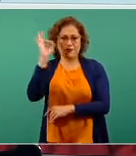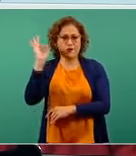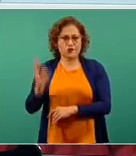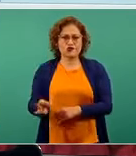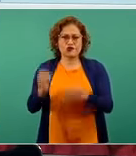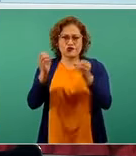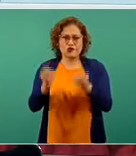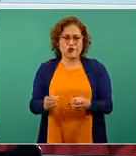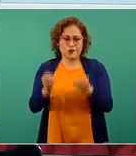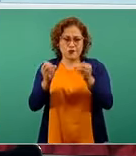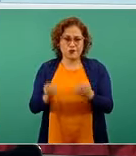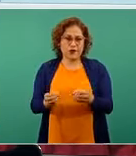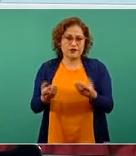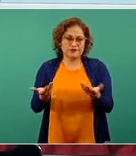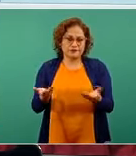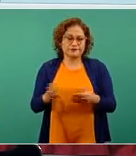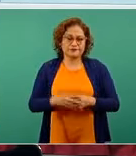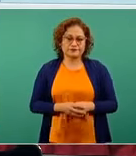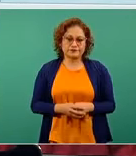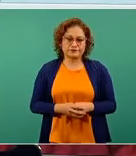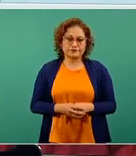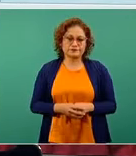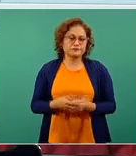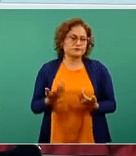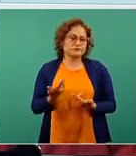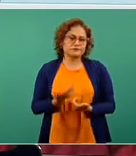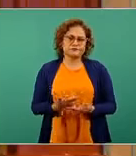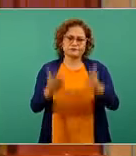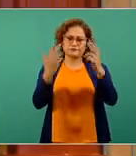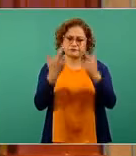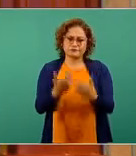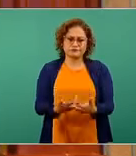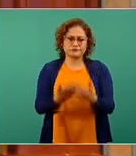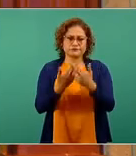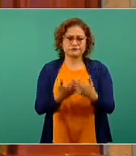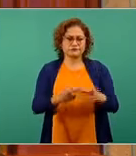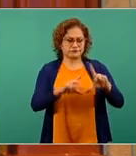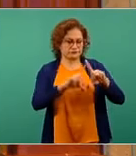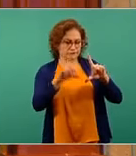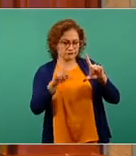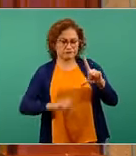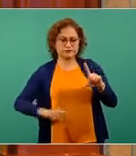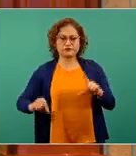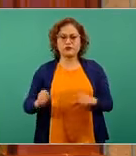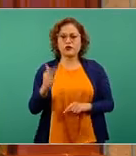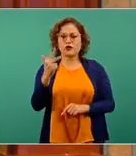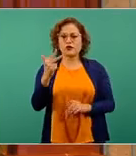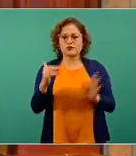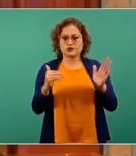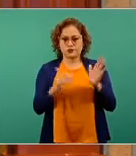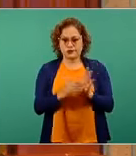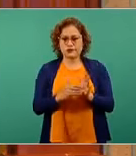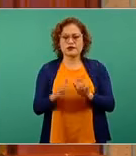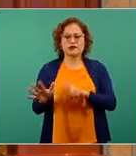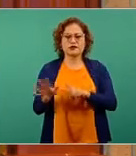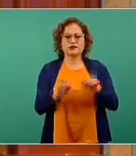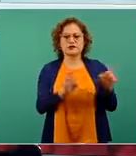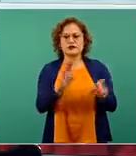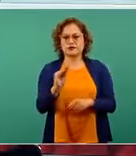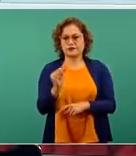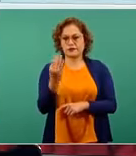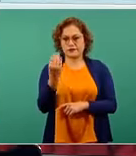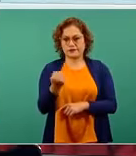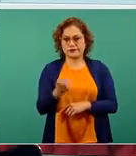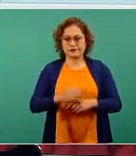ocupación de este tipo de camas, teniendo disponibles de las mismas a nivel nacional ocho mil setecientas noventa y nueve.